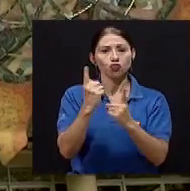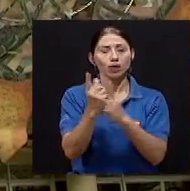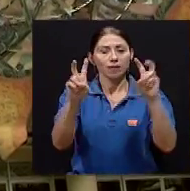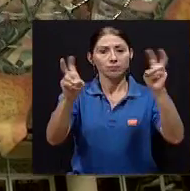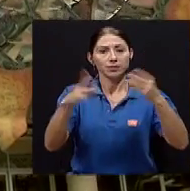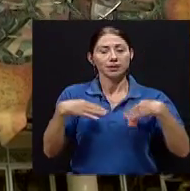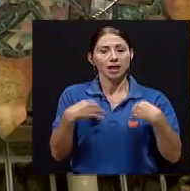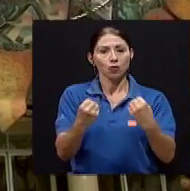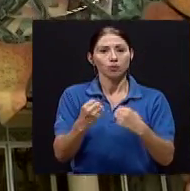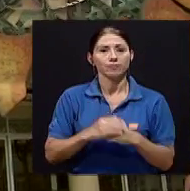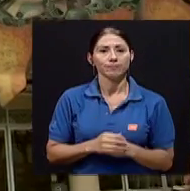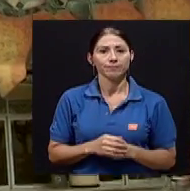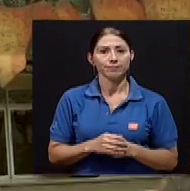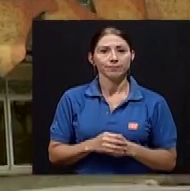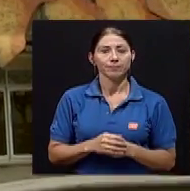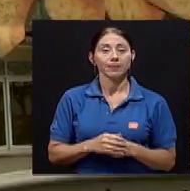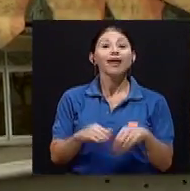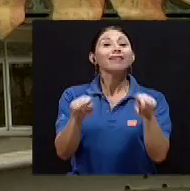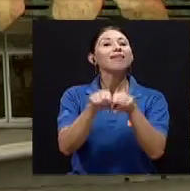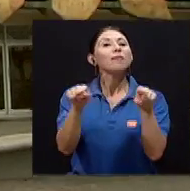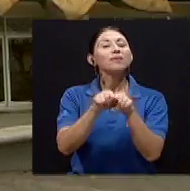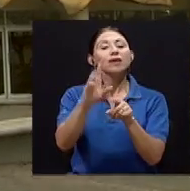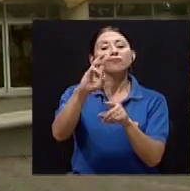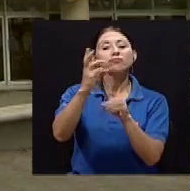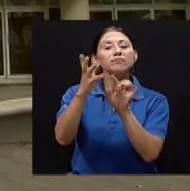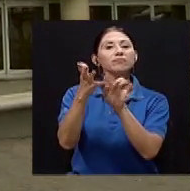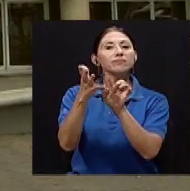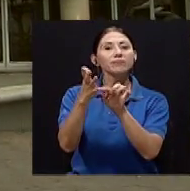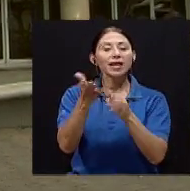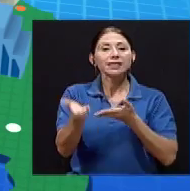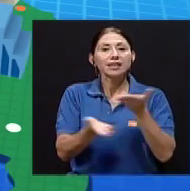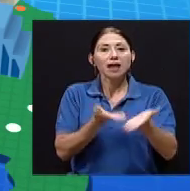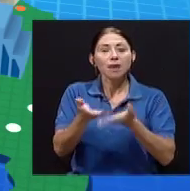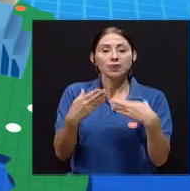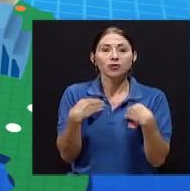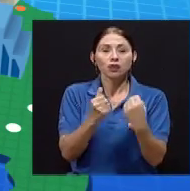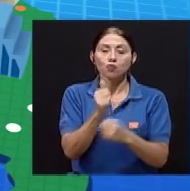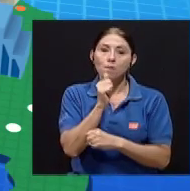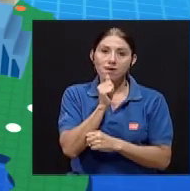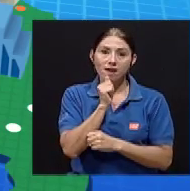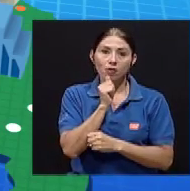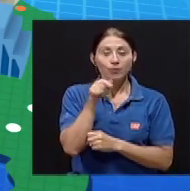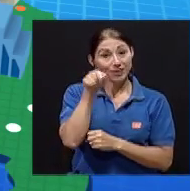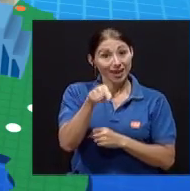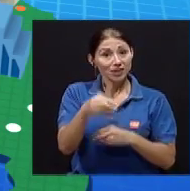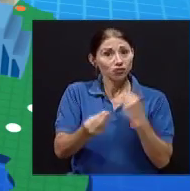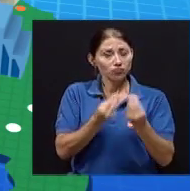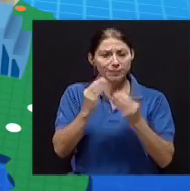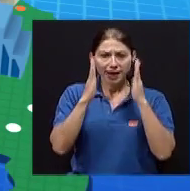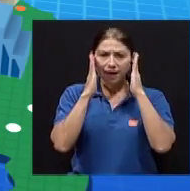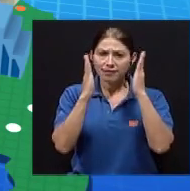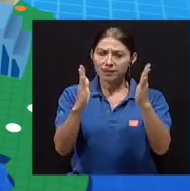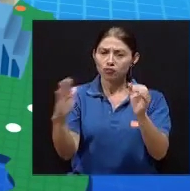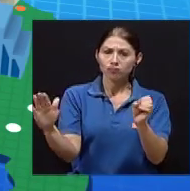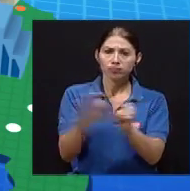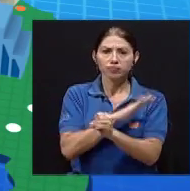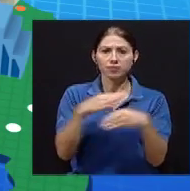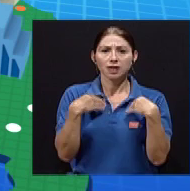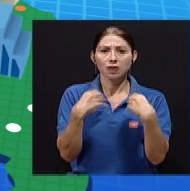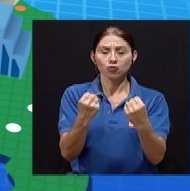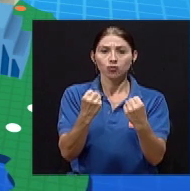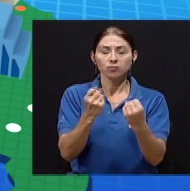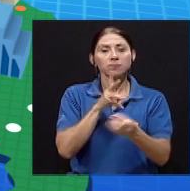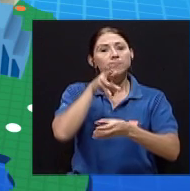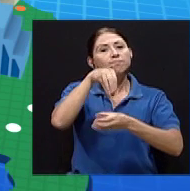proyectos de acción social en el ámbito de la salud. También forman parte de este sistema los servicios de salud privado, los cuales brindan